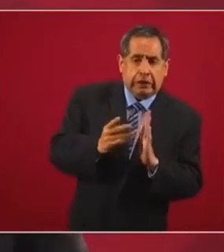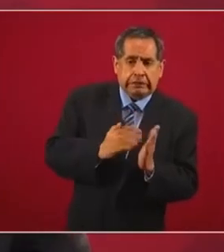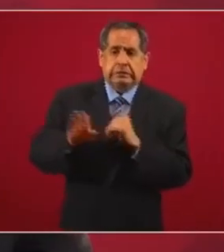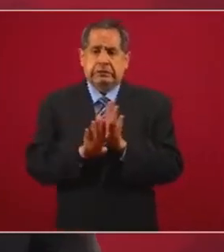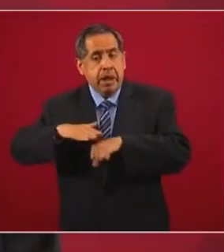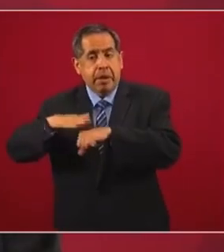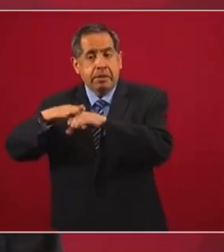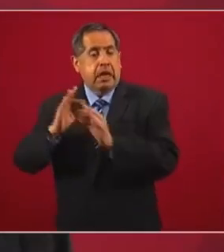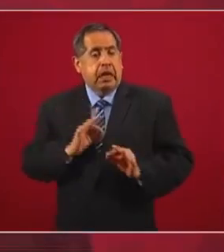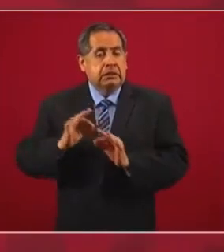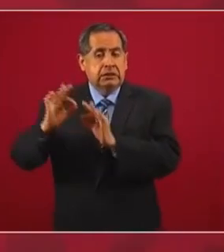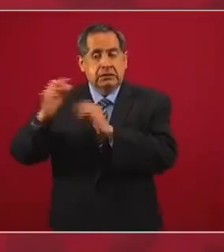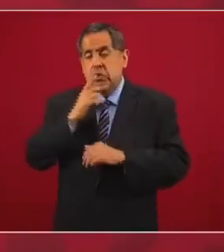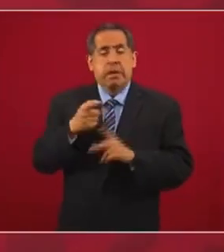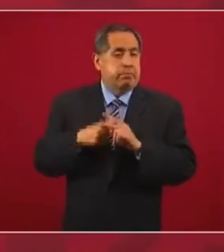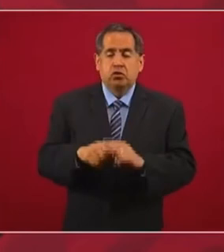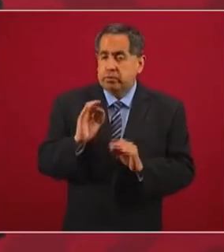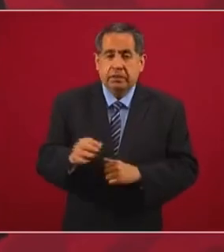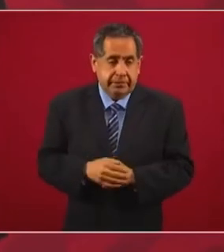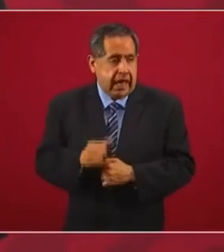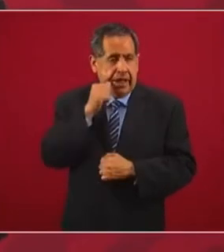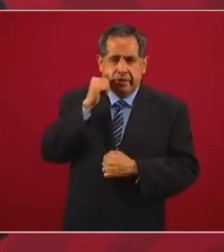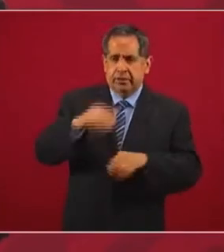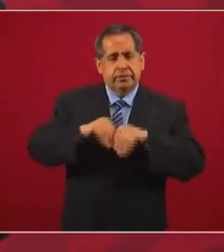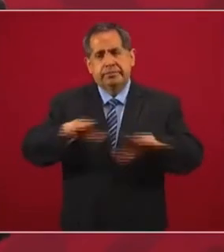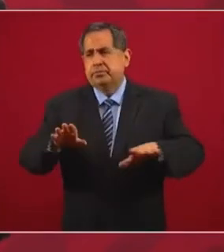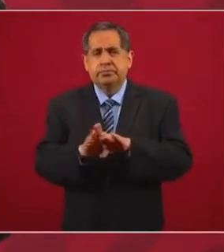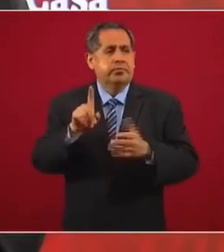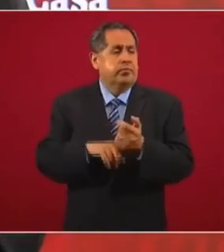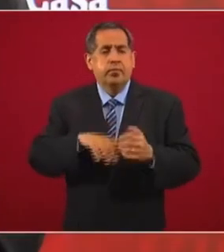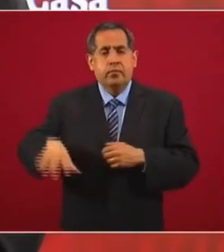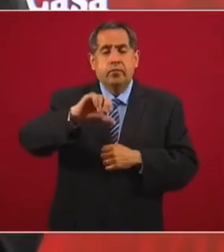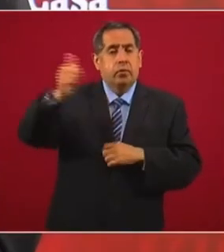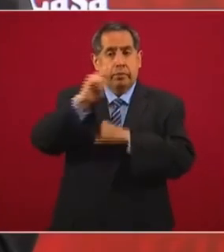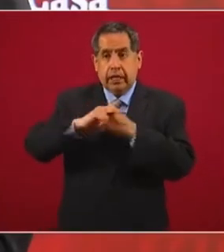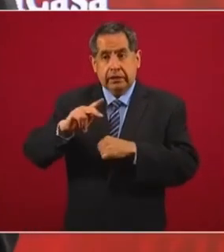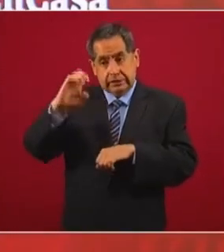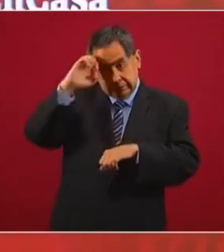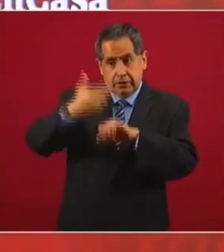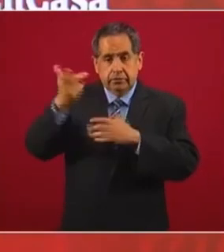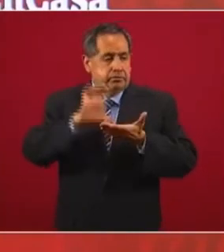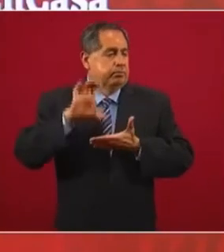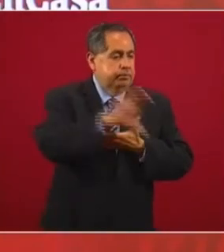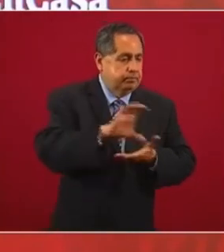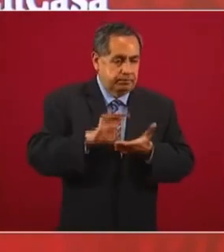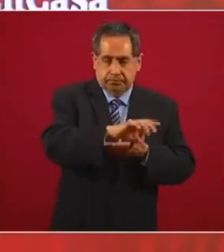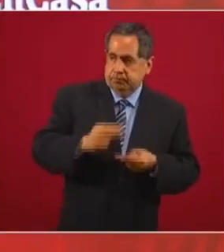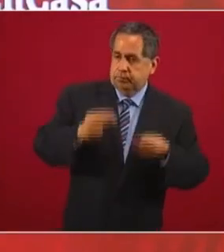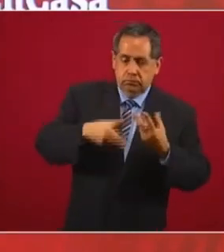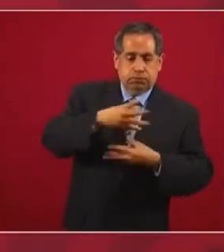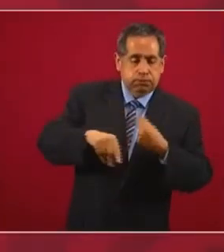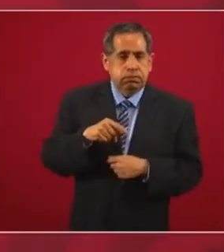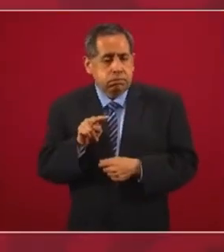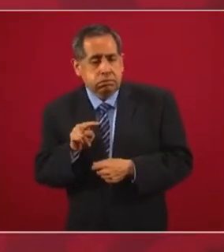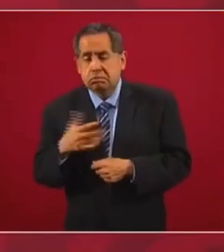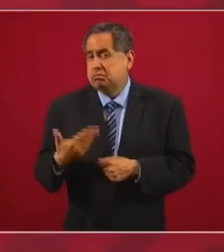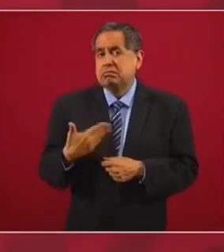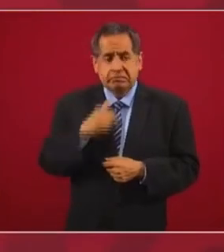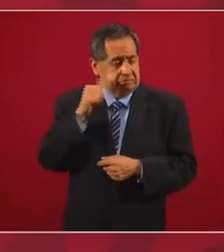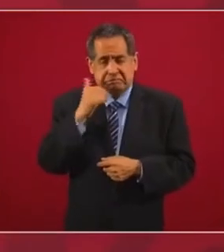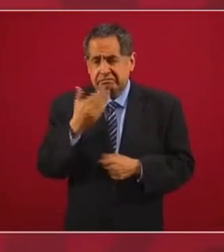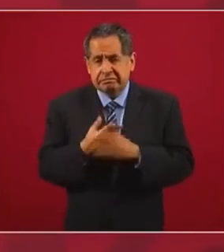Y ya tocamos fondo. Ayer se dieron a conocer los datos sobre inversión extranjera y no fue muy bien. O sea,